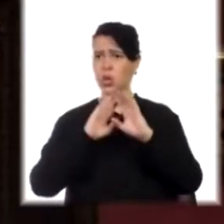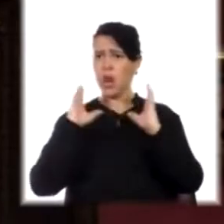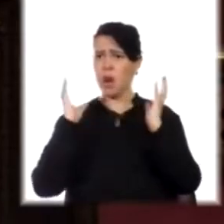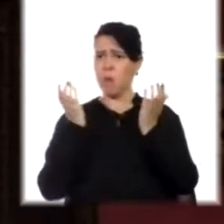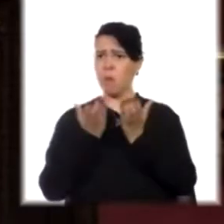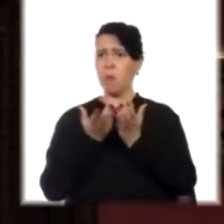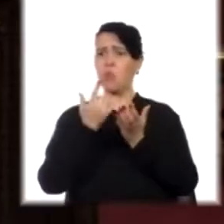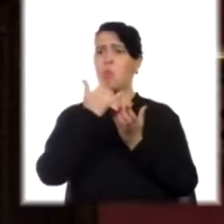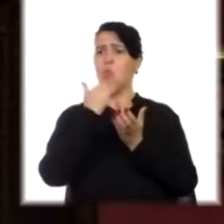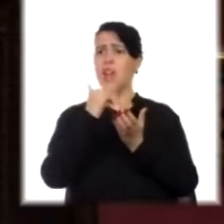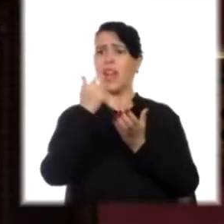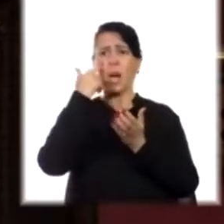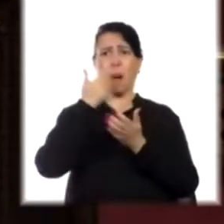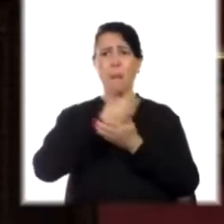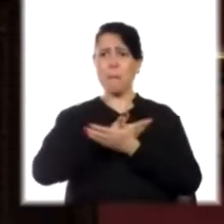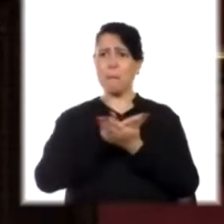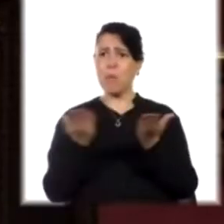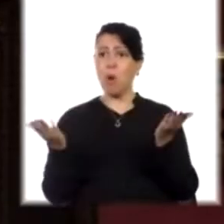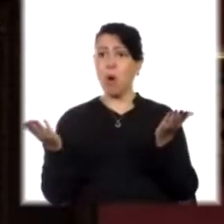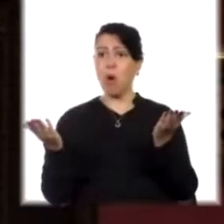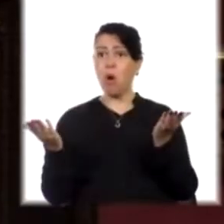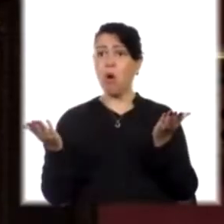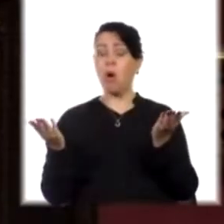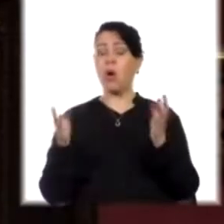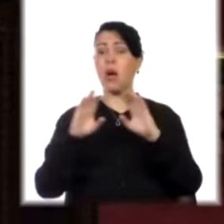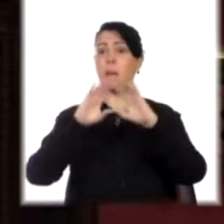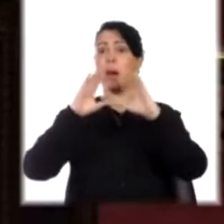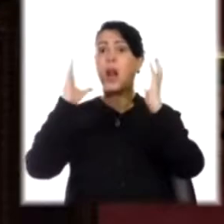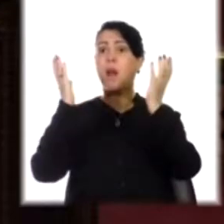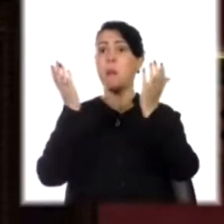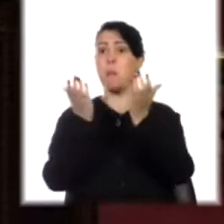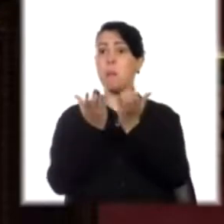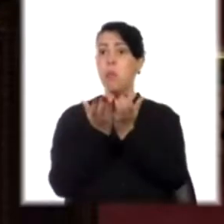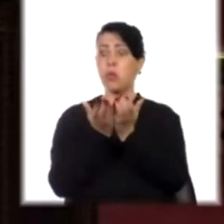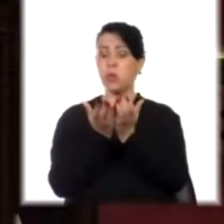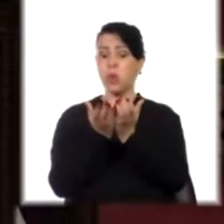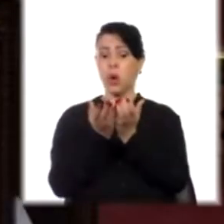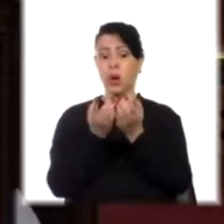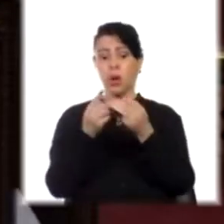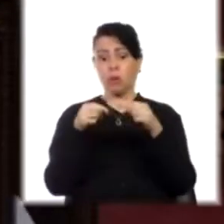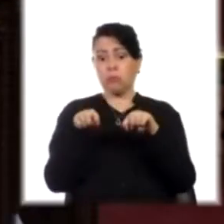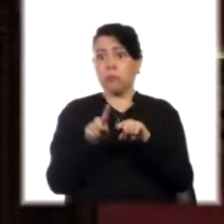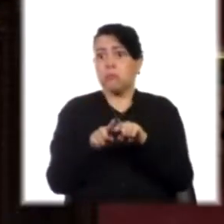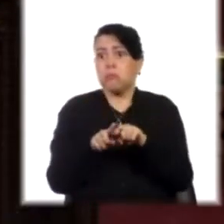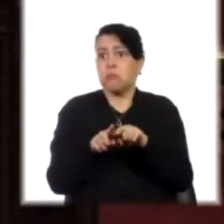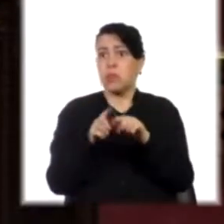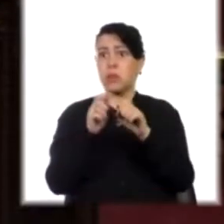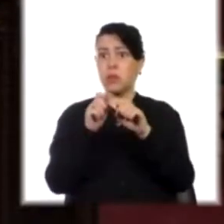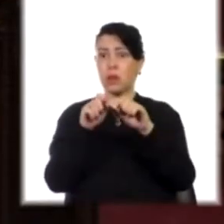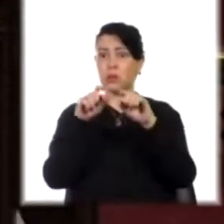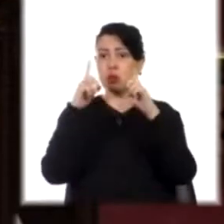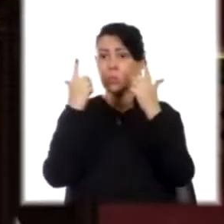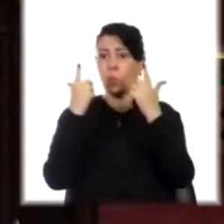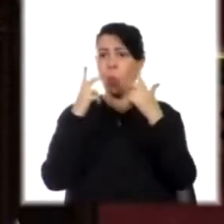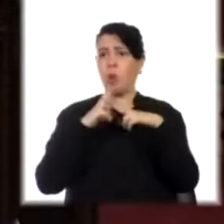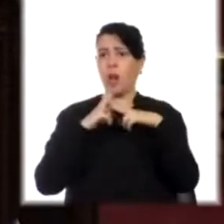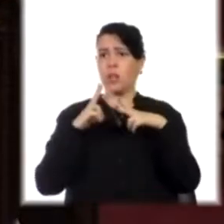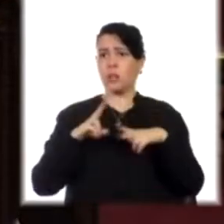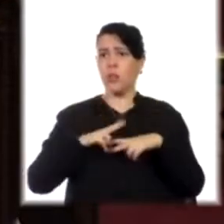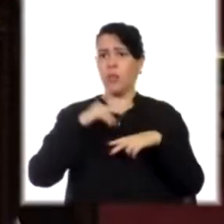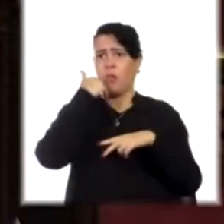un ejemplo en el mundo, y sin embargo, nuestro país pretende que esté en esa lista, lo cual nos parece una actitud